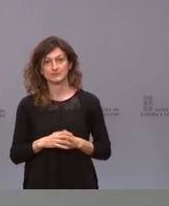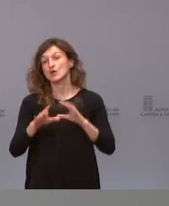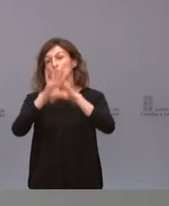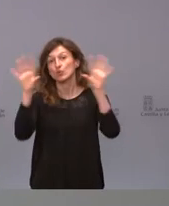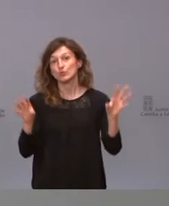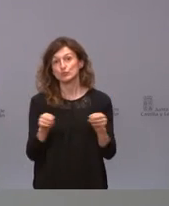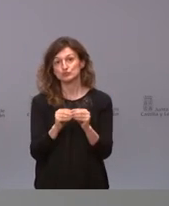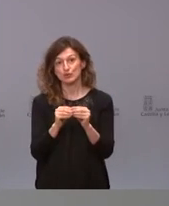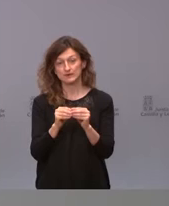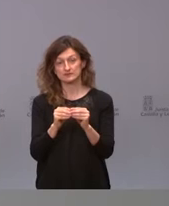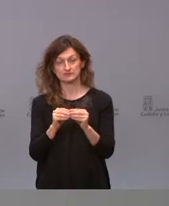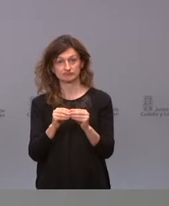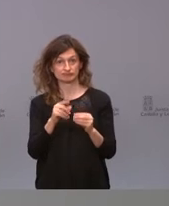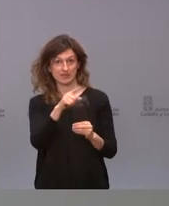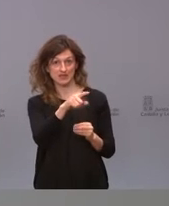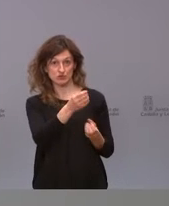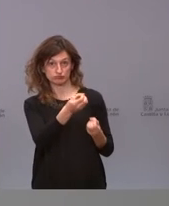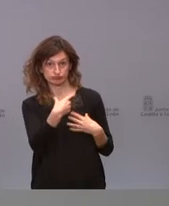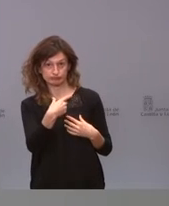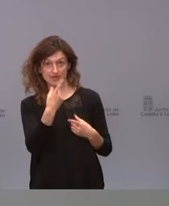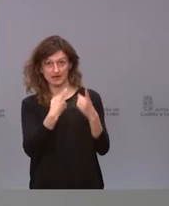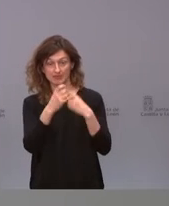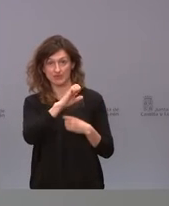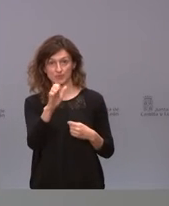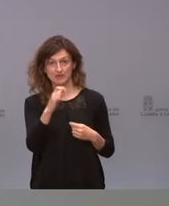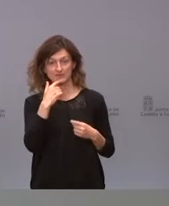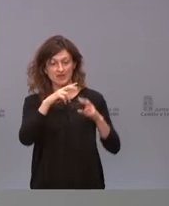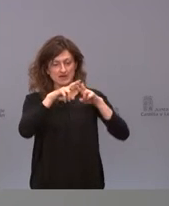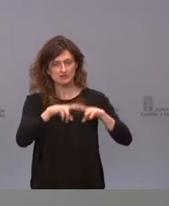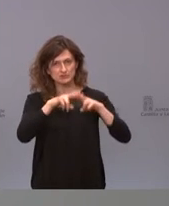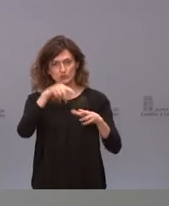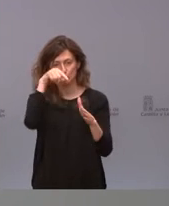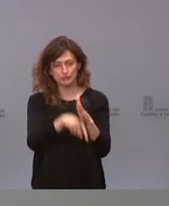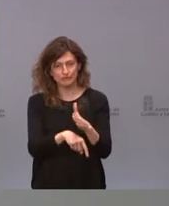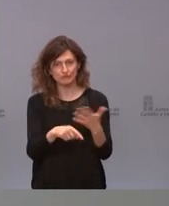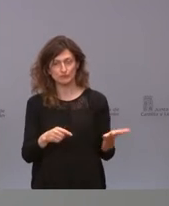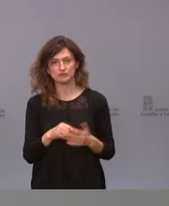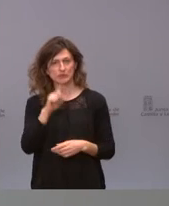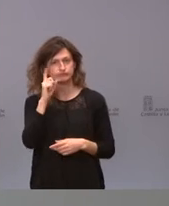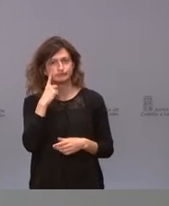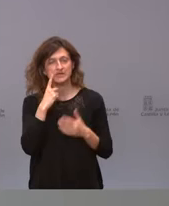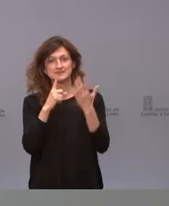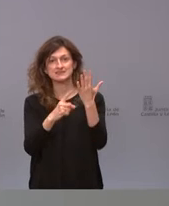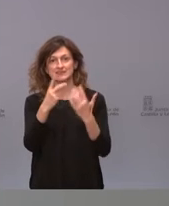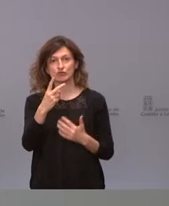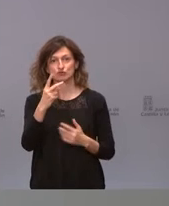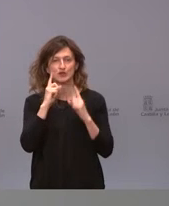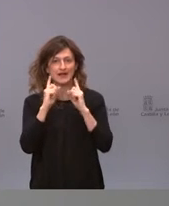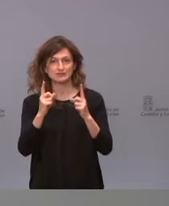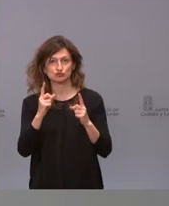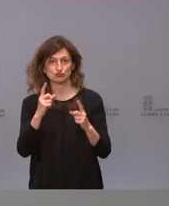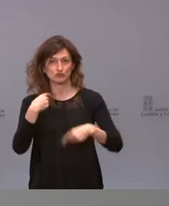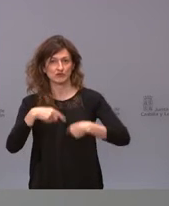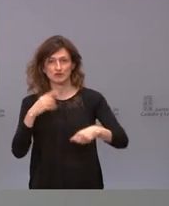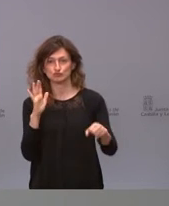que ellos emiten provienen de una revisión profunda en la que se detectan 62 casos de trombos